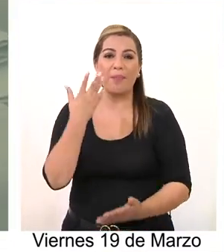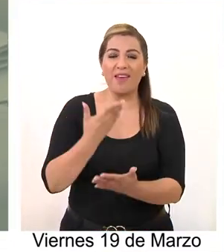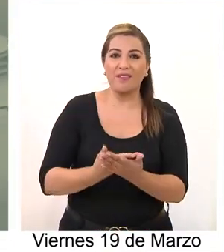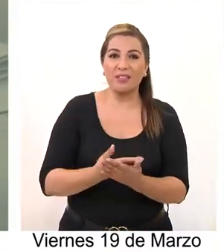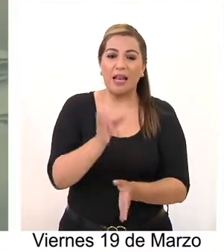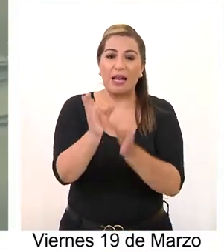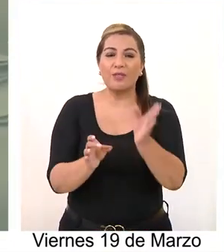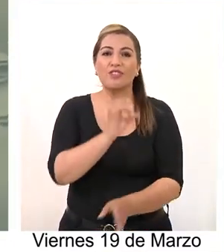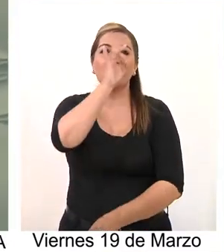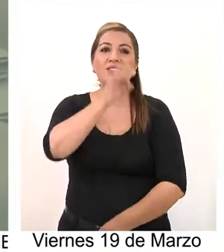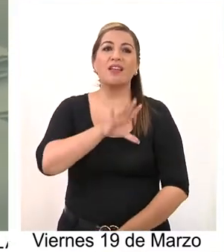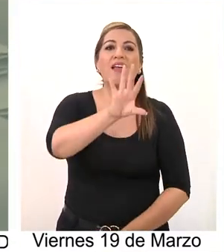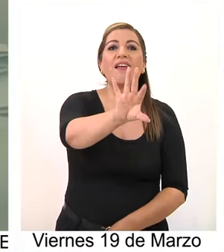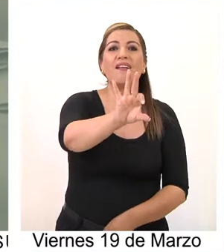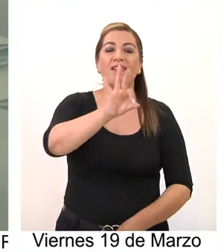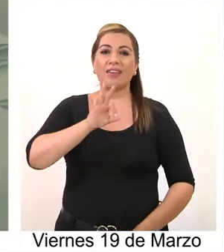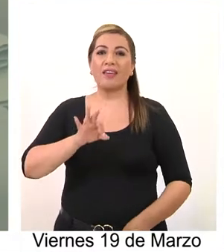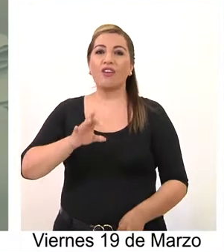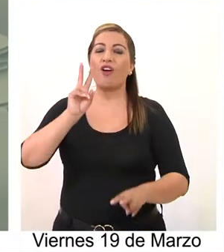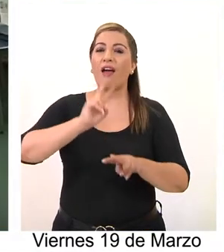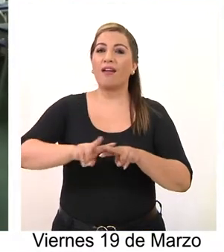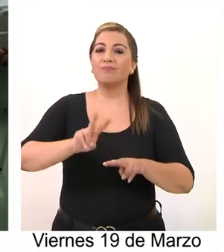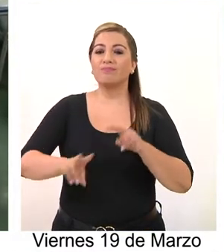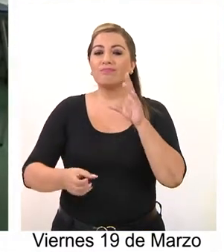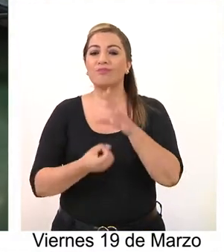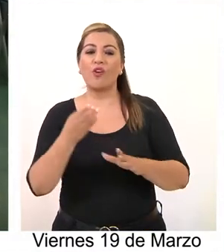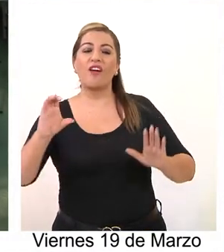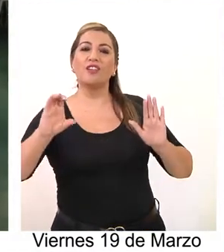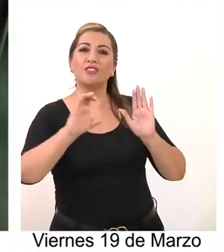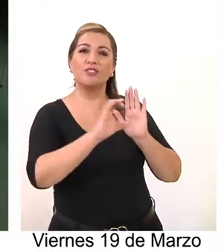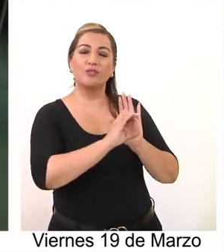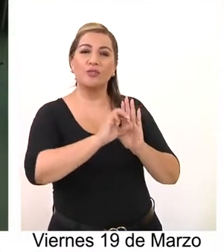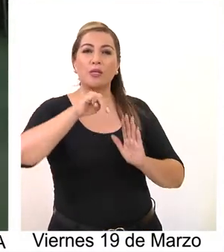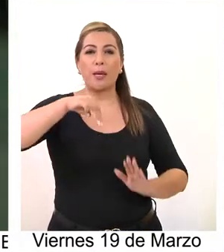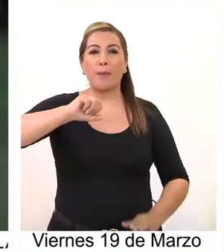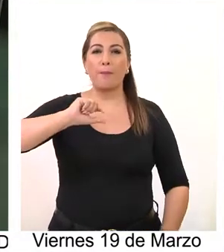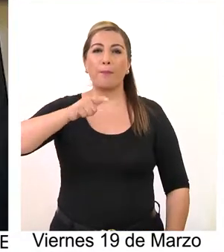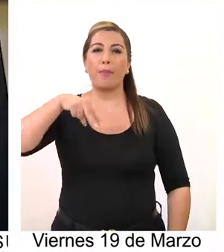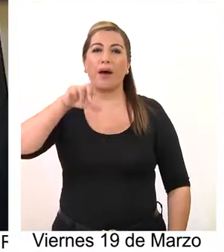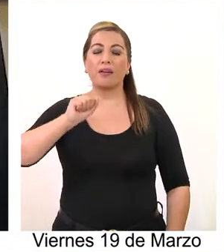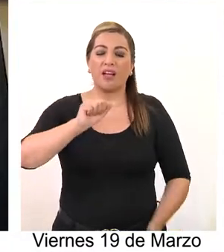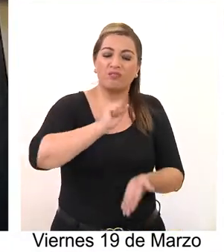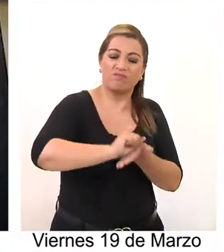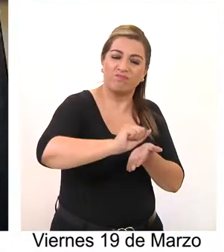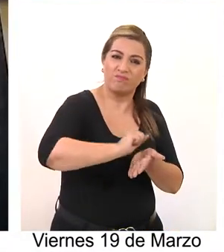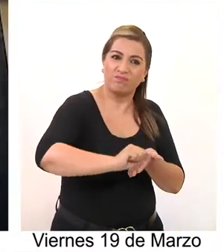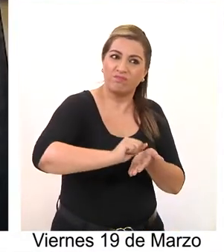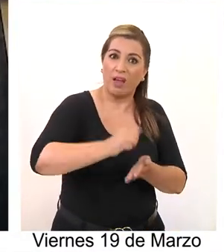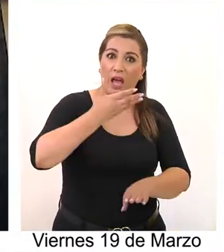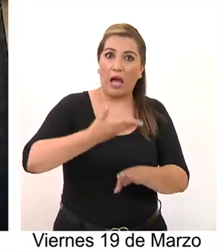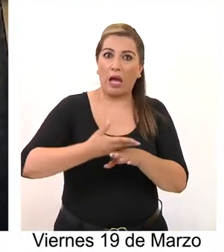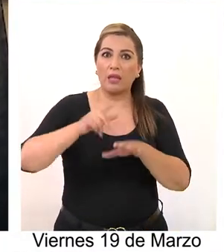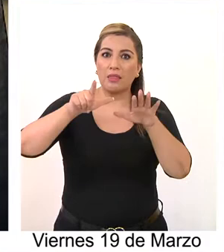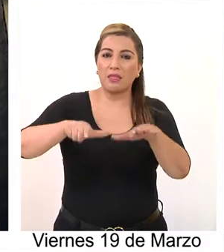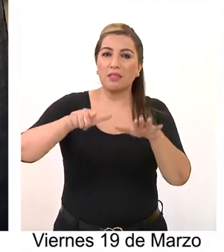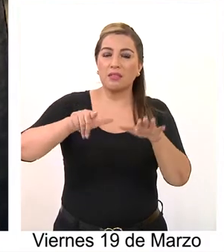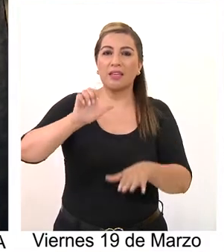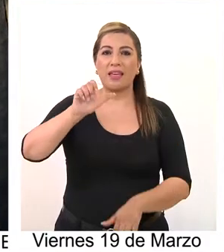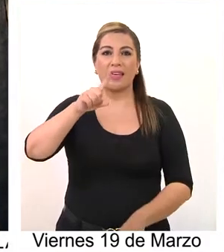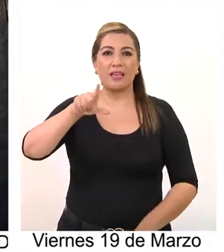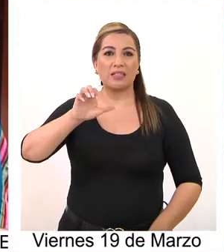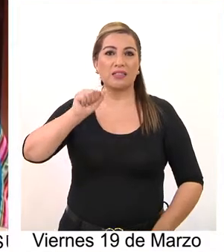que por primera vez los chilenos elegiremos a quienes redactarán una nueva Carta Magna, elección que contempla